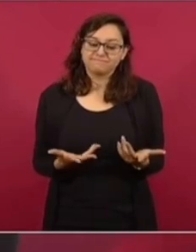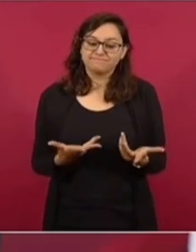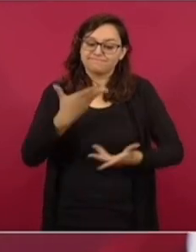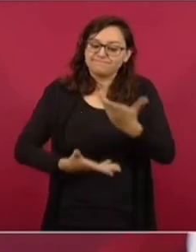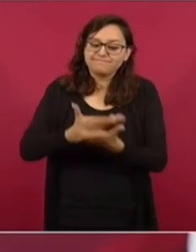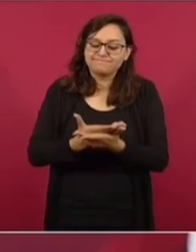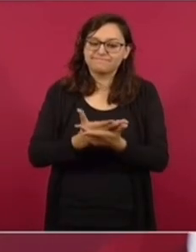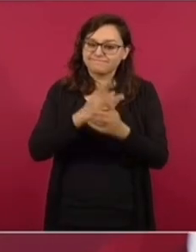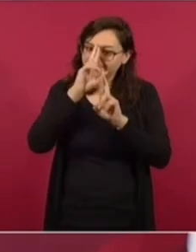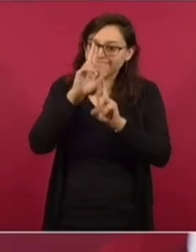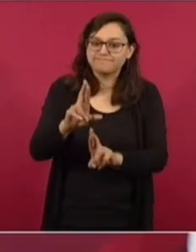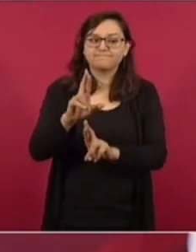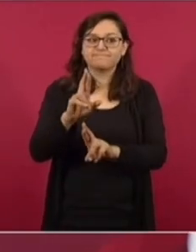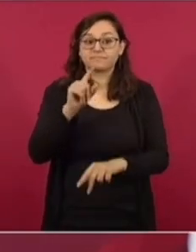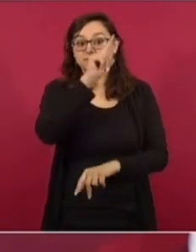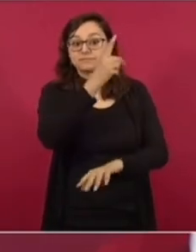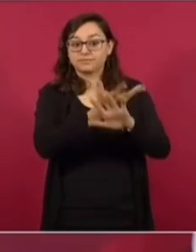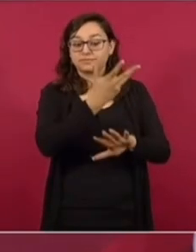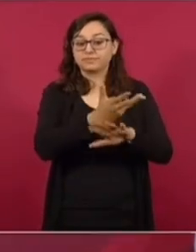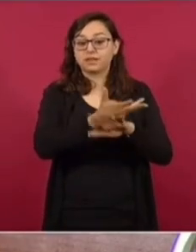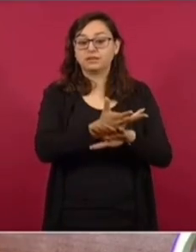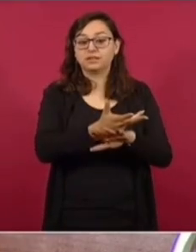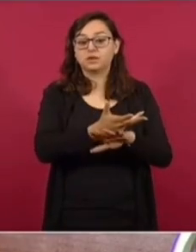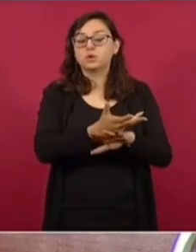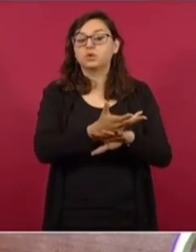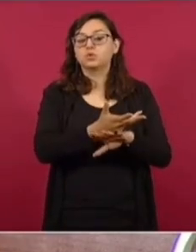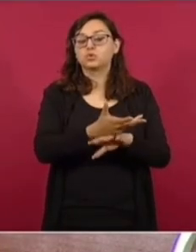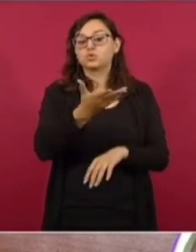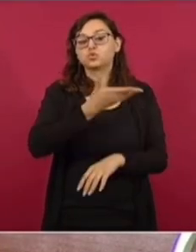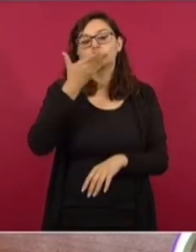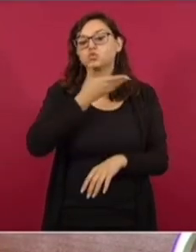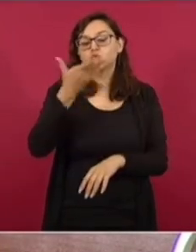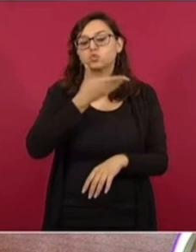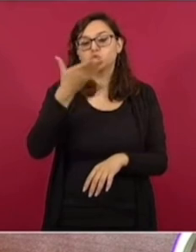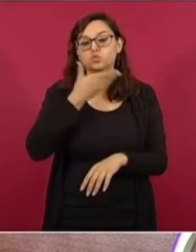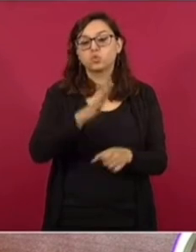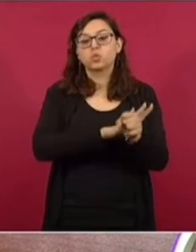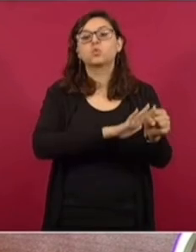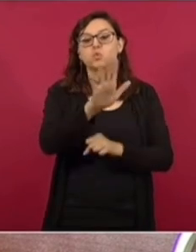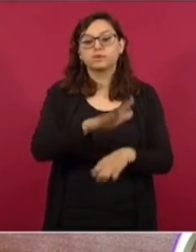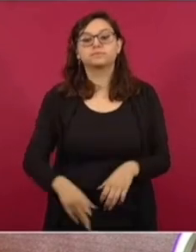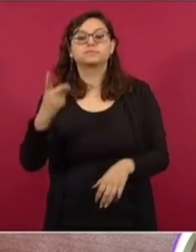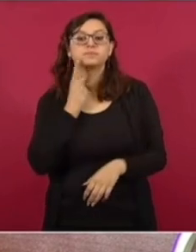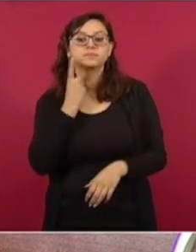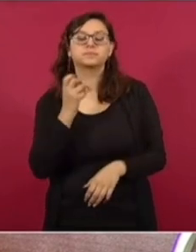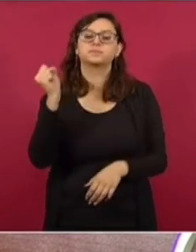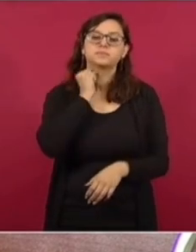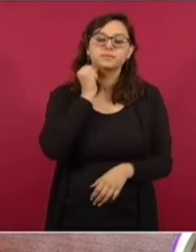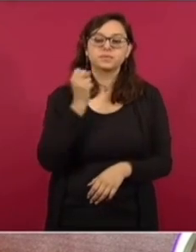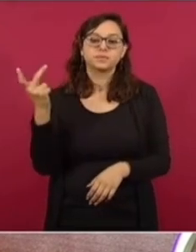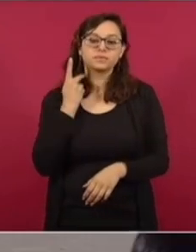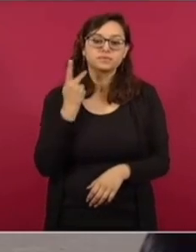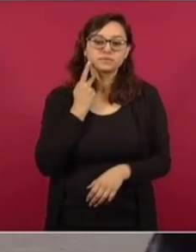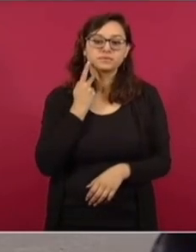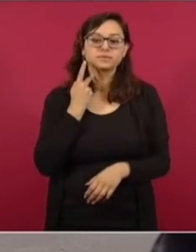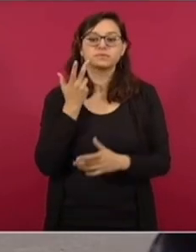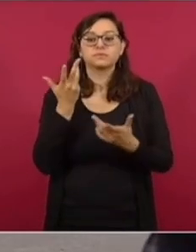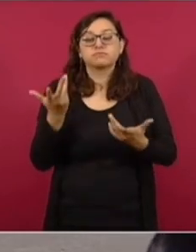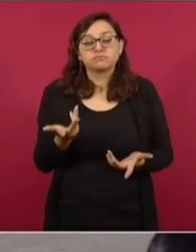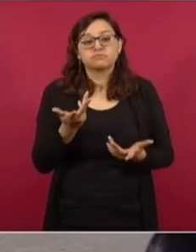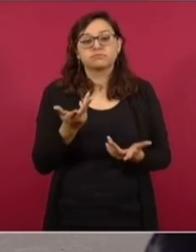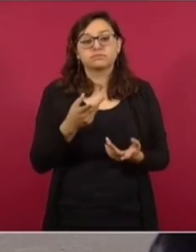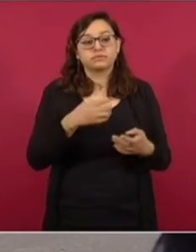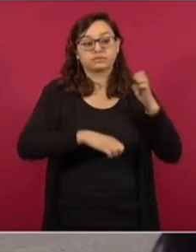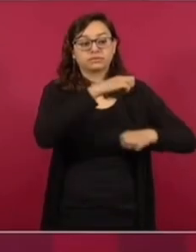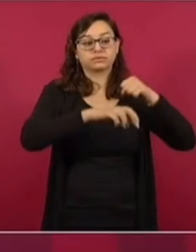existe la costumbre de que los diputados, los senadores, los políticos reciben dinero de las